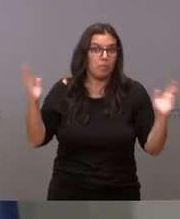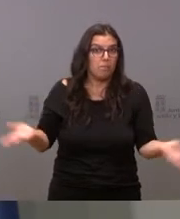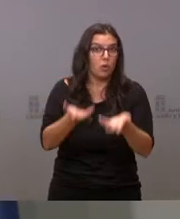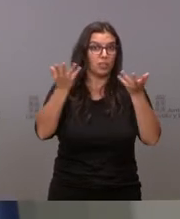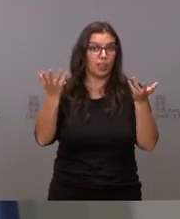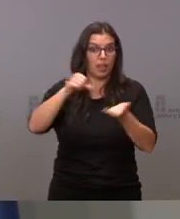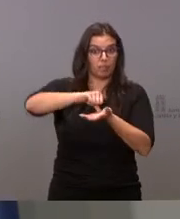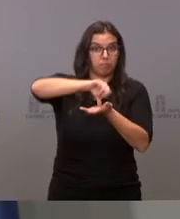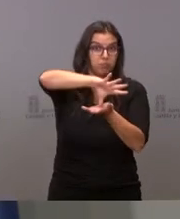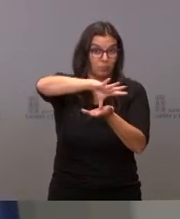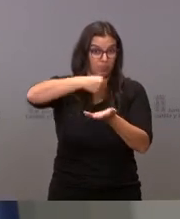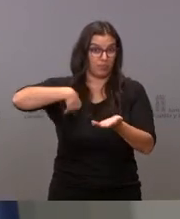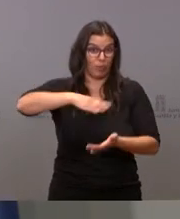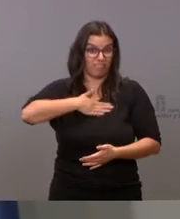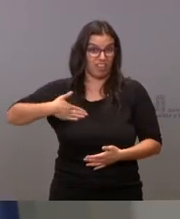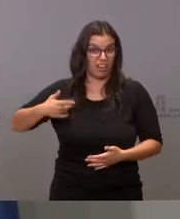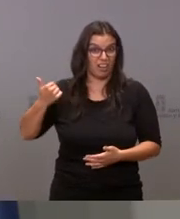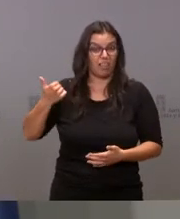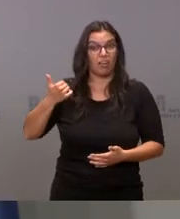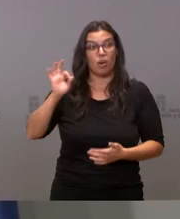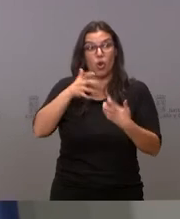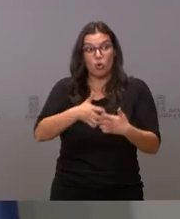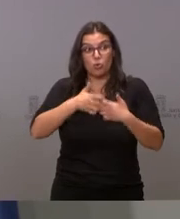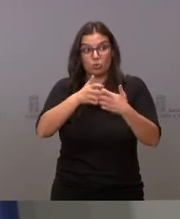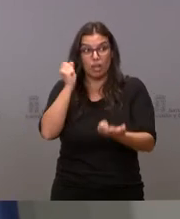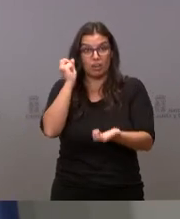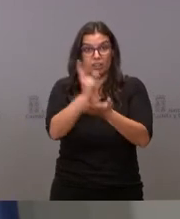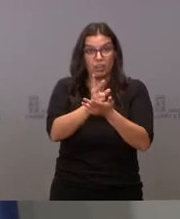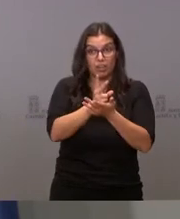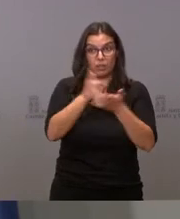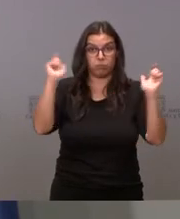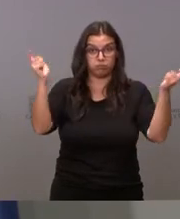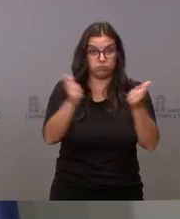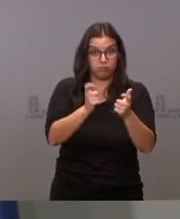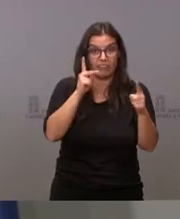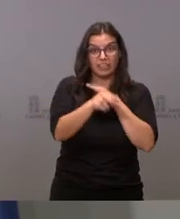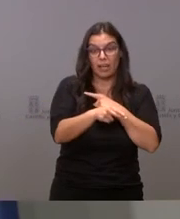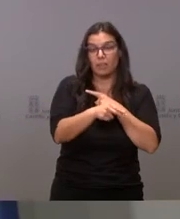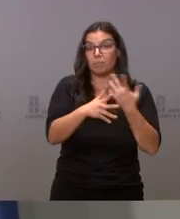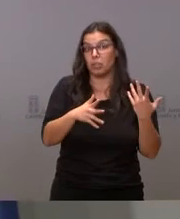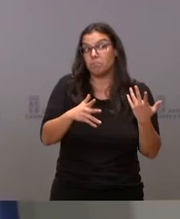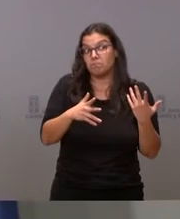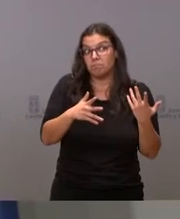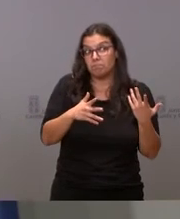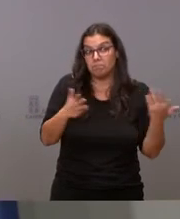descentralización o de luchar contra el reto demográfico, pero desde luego no deja de ser